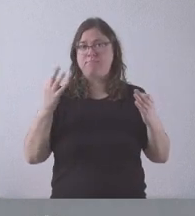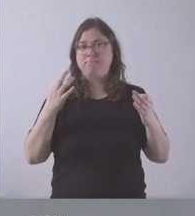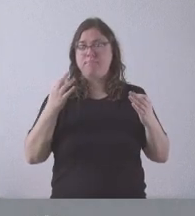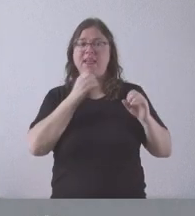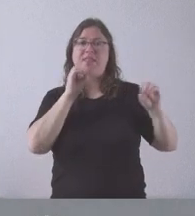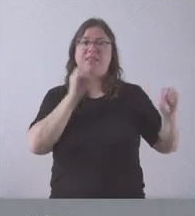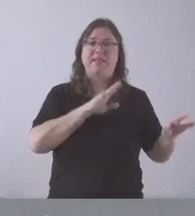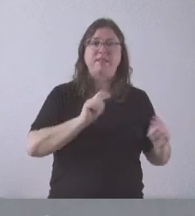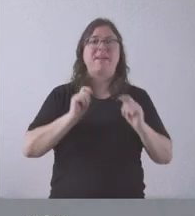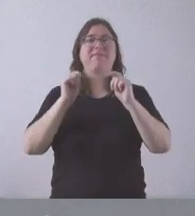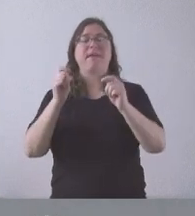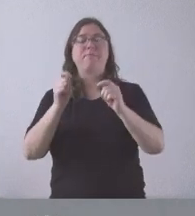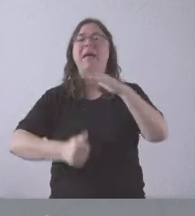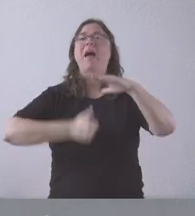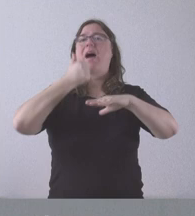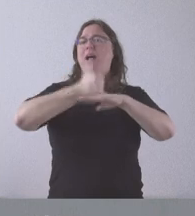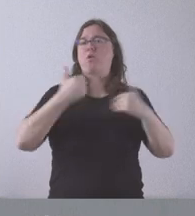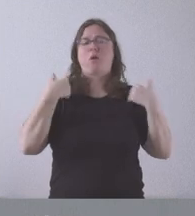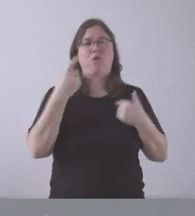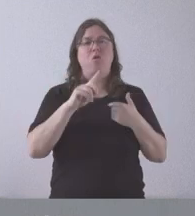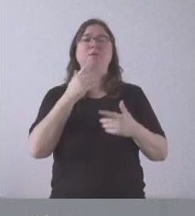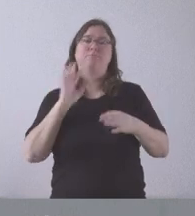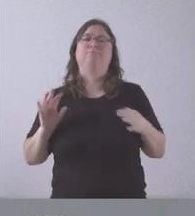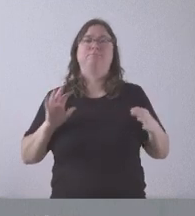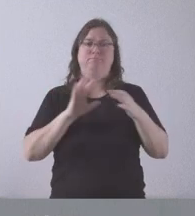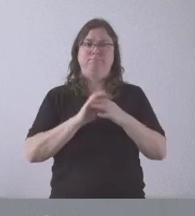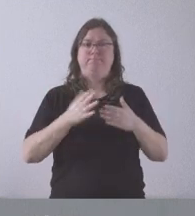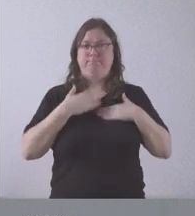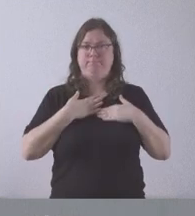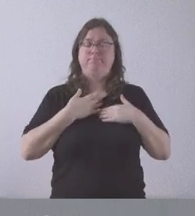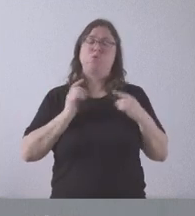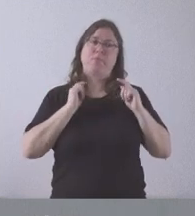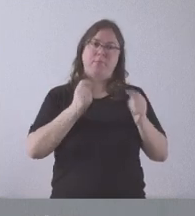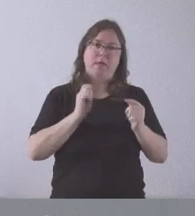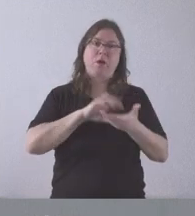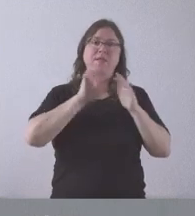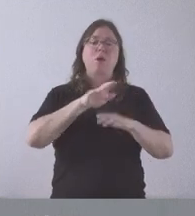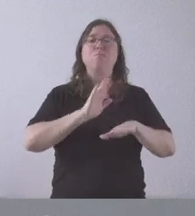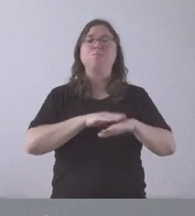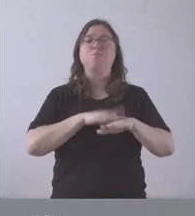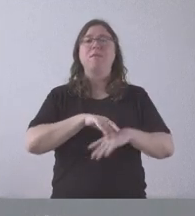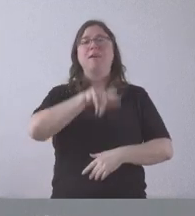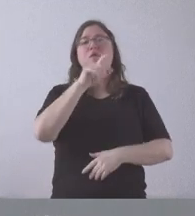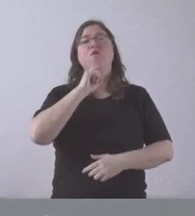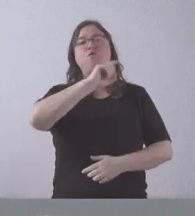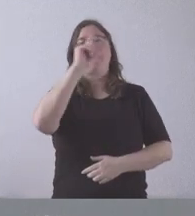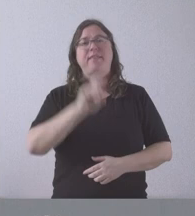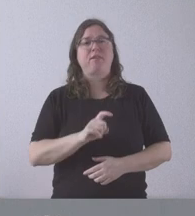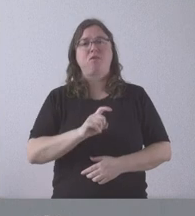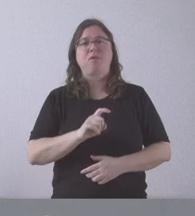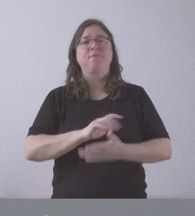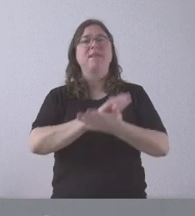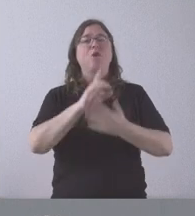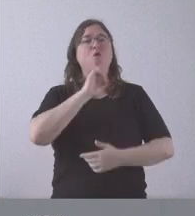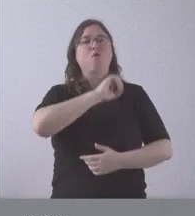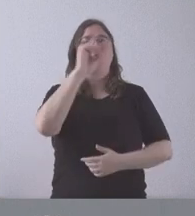y nombramiento, no de un alto cargo de la Junta de Castilla y León, pero sí corresponde este cese y nombramiento a la Junta de Castilla y León por ser una fundación. Nos estamos refiriendo al